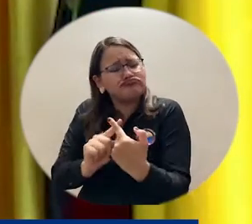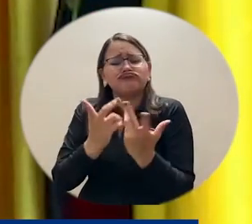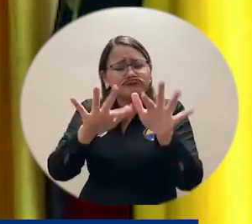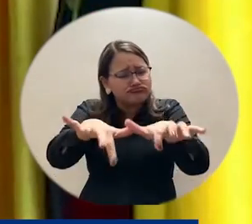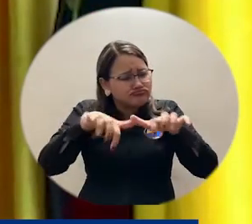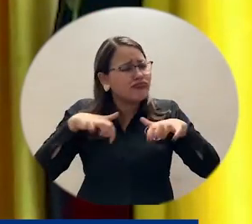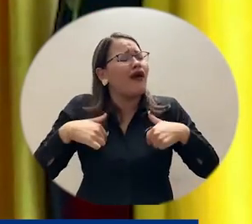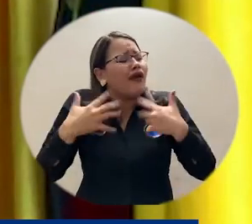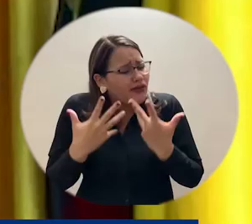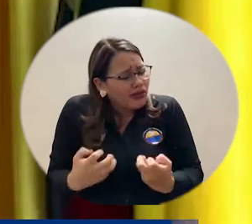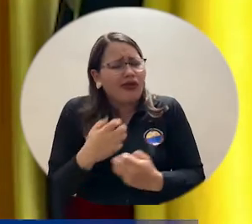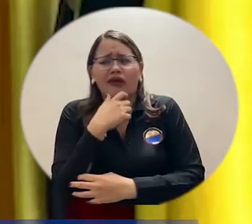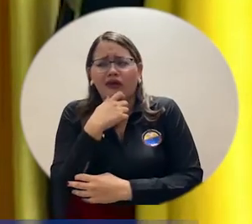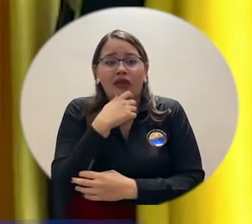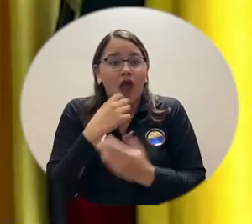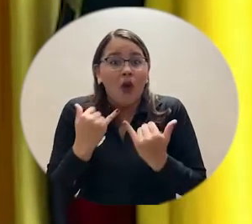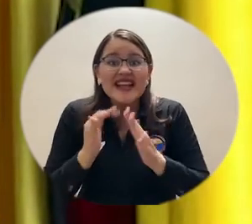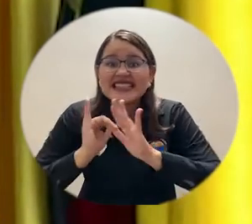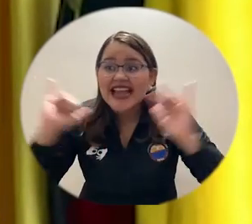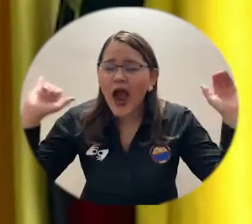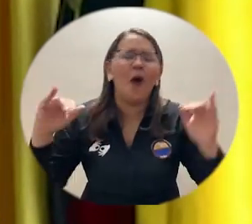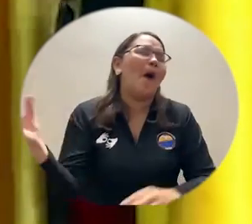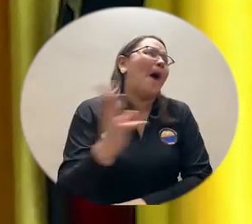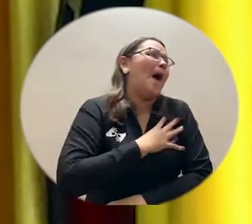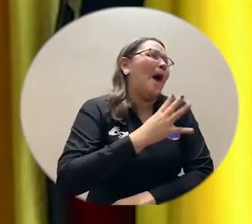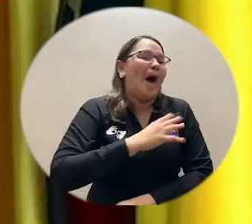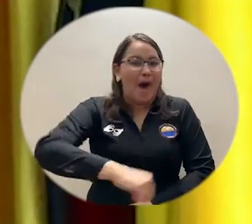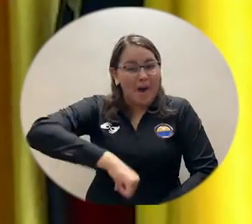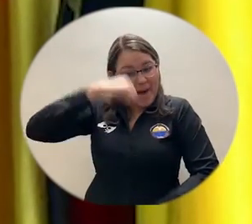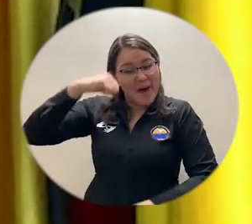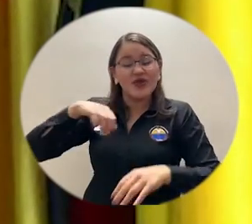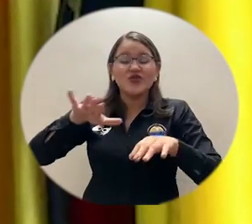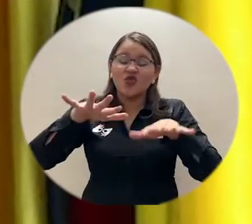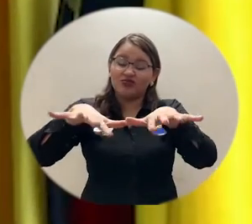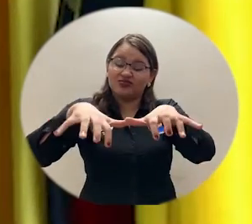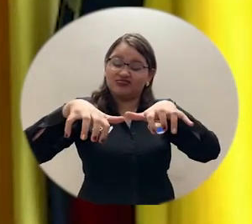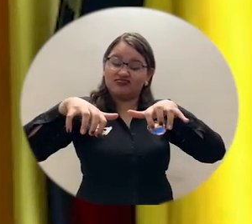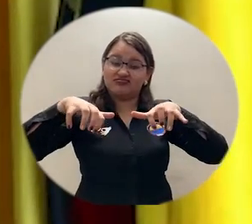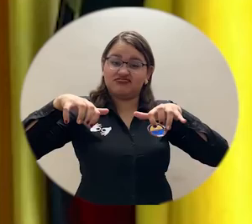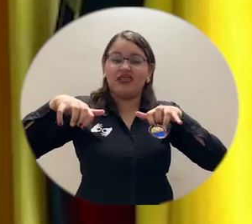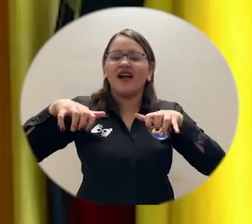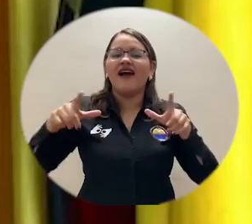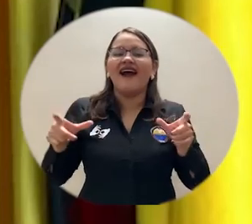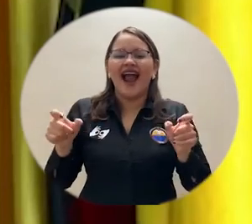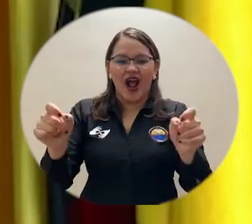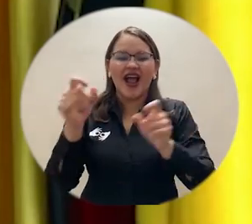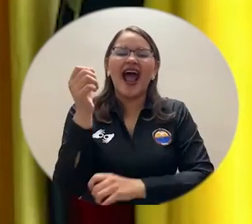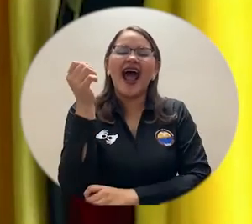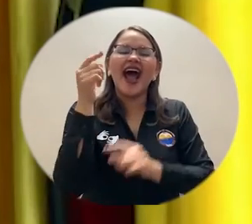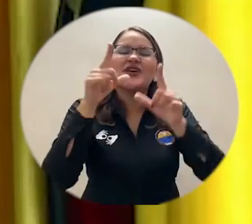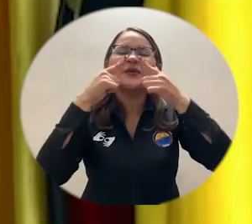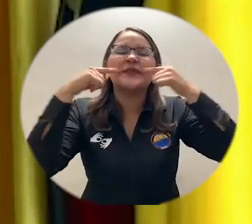proyección, La Langosta Azul, nos llena de orgullo, que sin duda alguna es un objetivo alcanzado en aras de mejorar